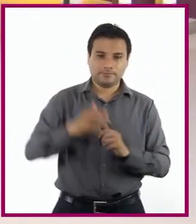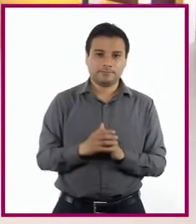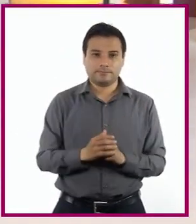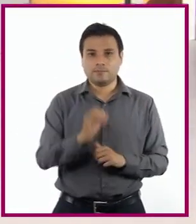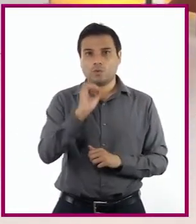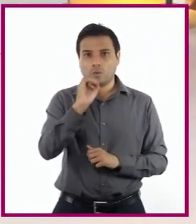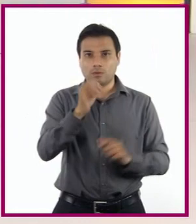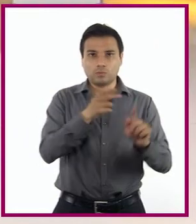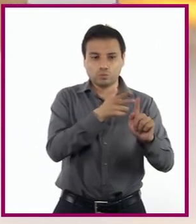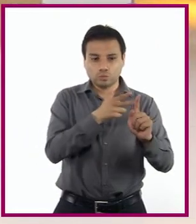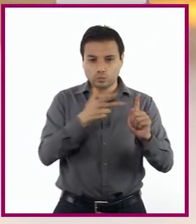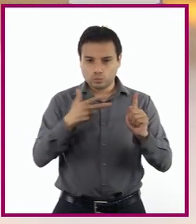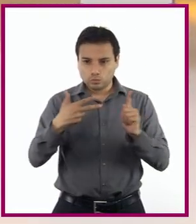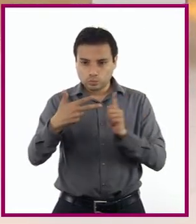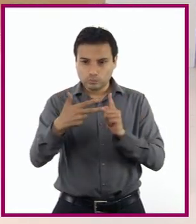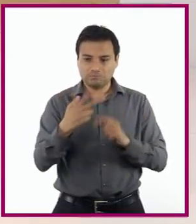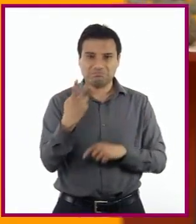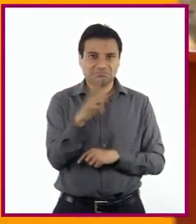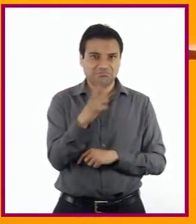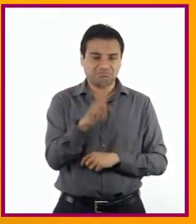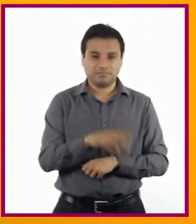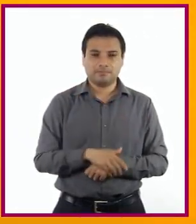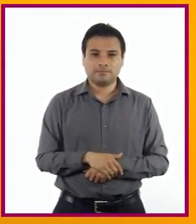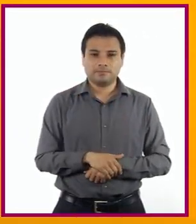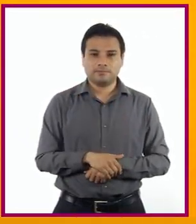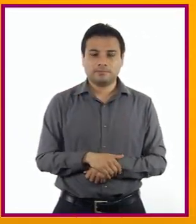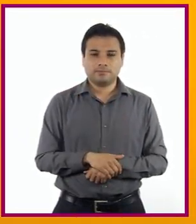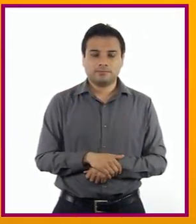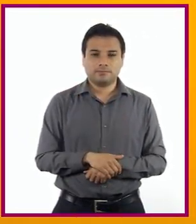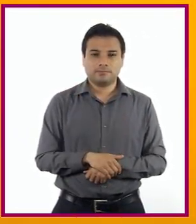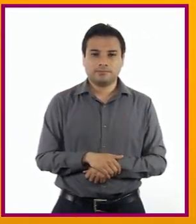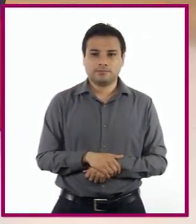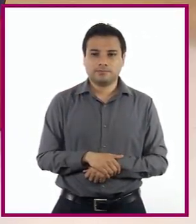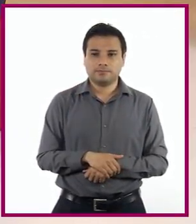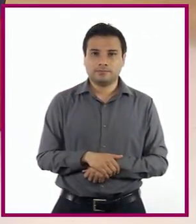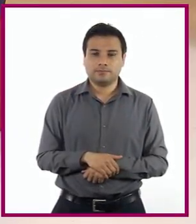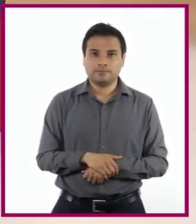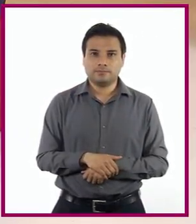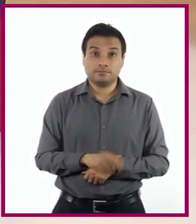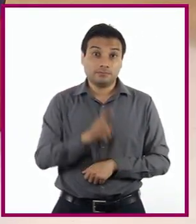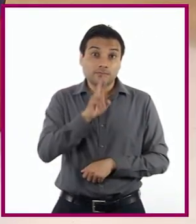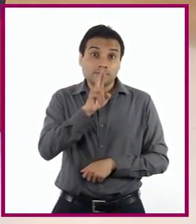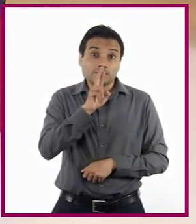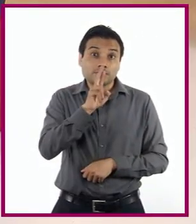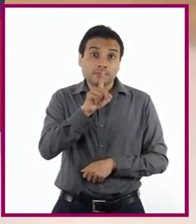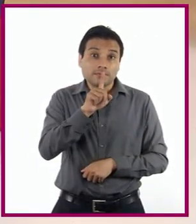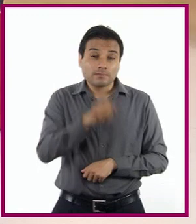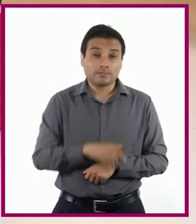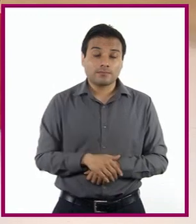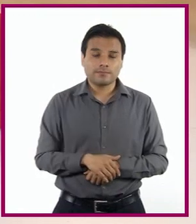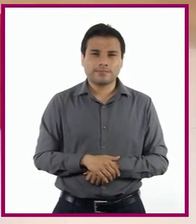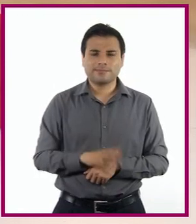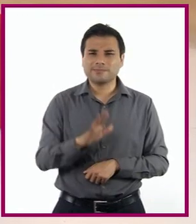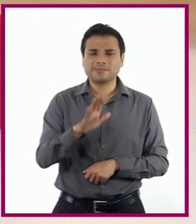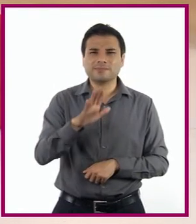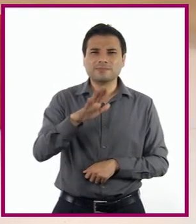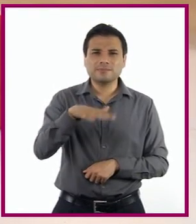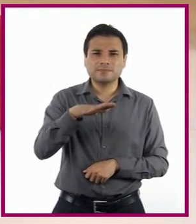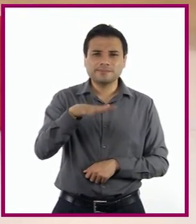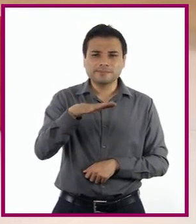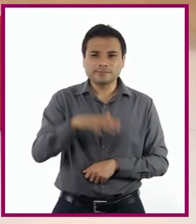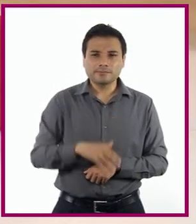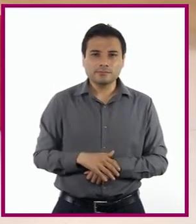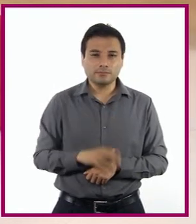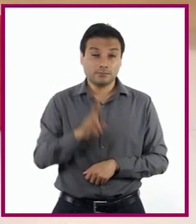circular Todo esto podríamos hacer Para que se viera mejor Oye ¿Y